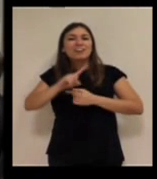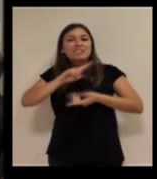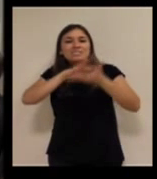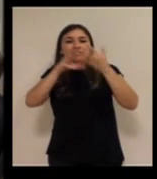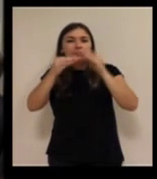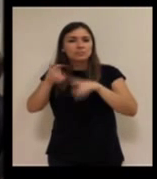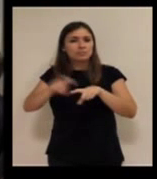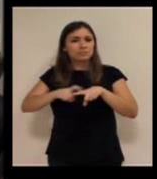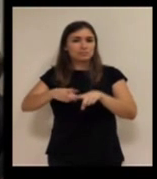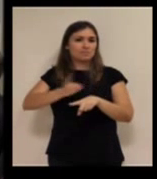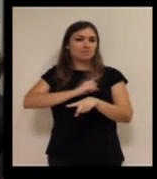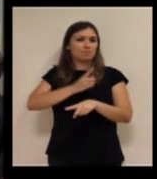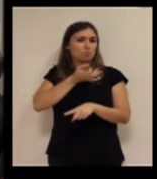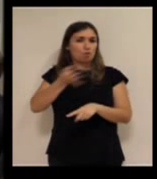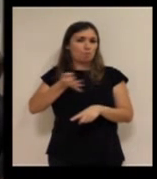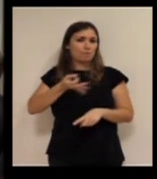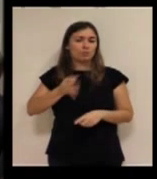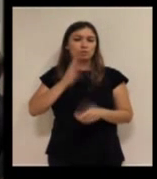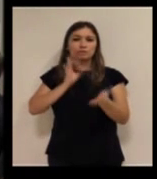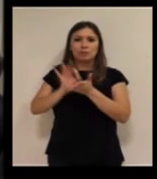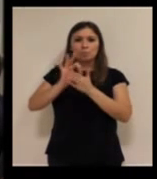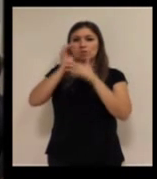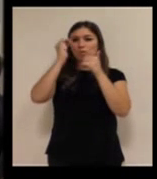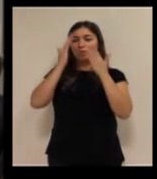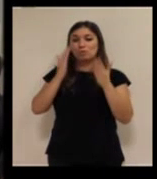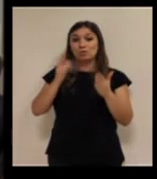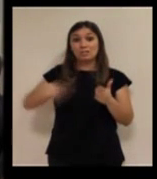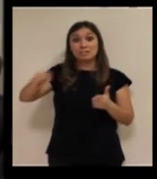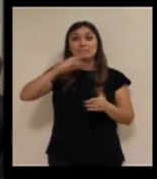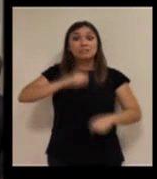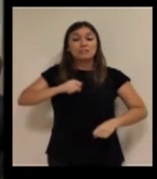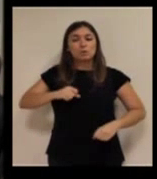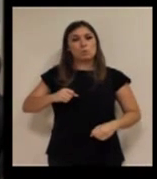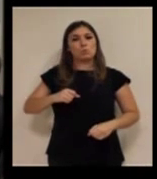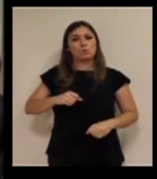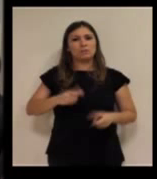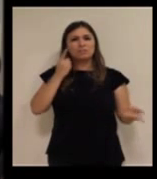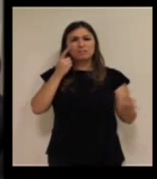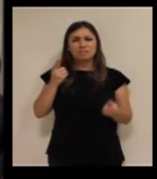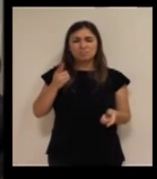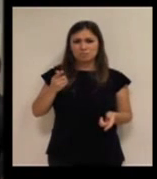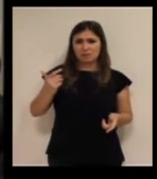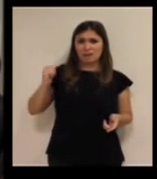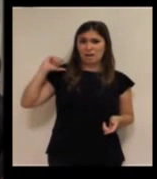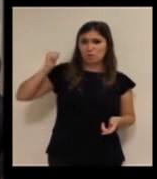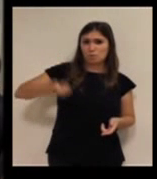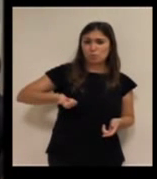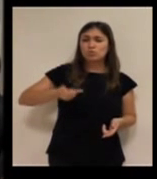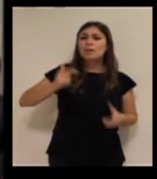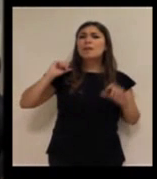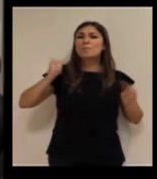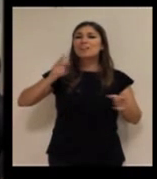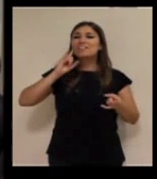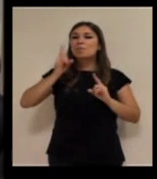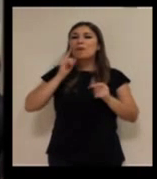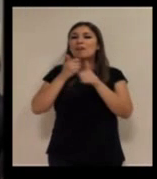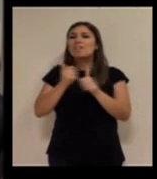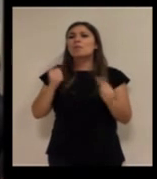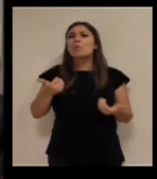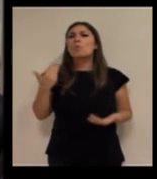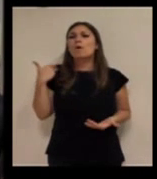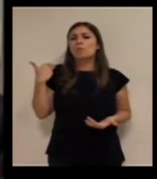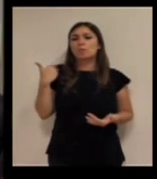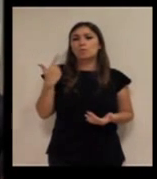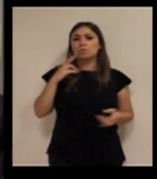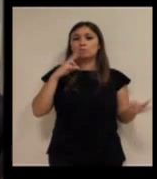Y eso sí que es personalizar una atención y un servicio para ellos. Eso es... Y eso no existe desde hace mucho tiempo. ¿Cuándo se